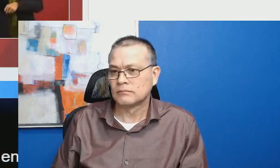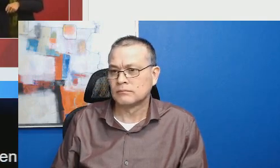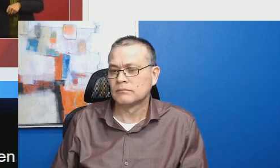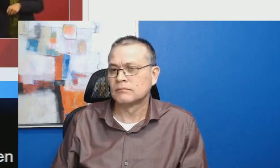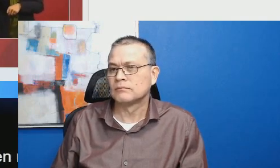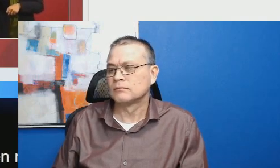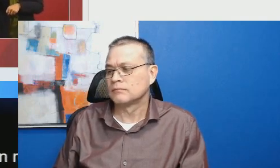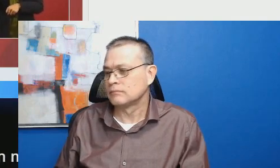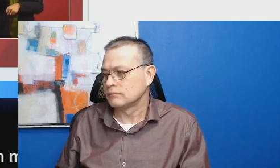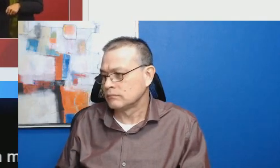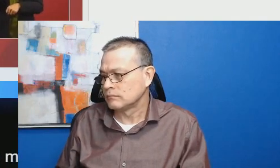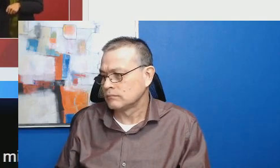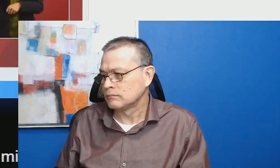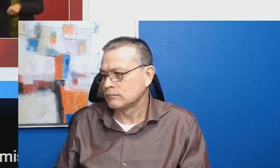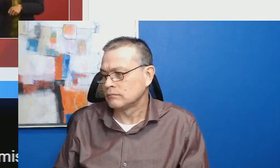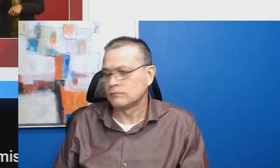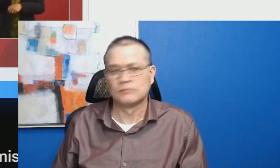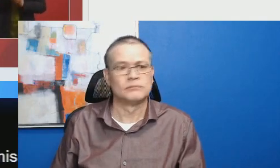el día de hoy,